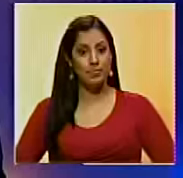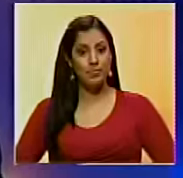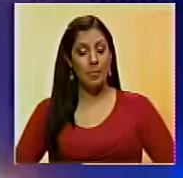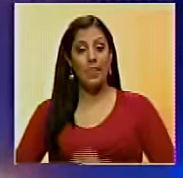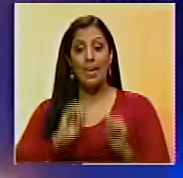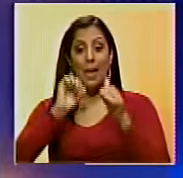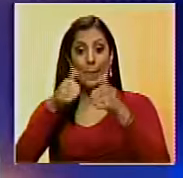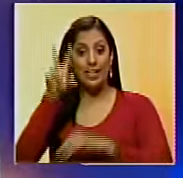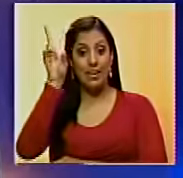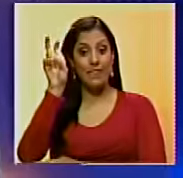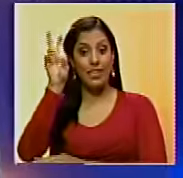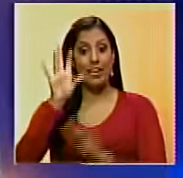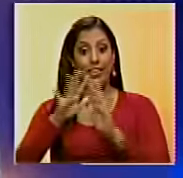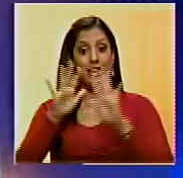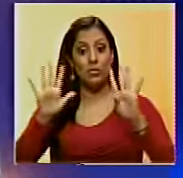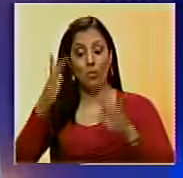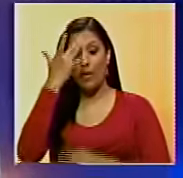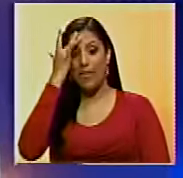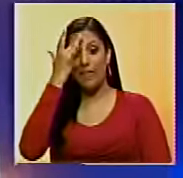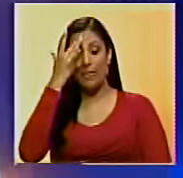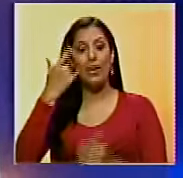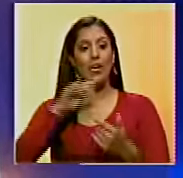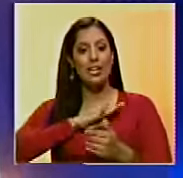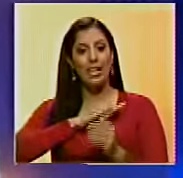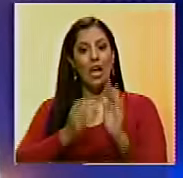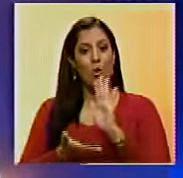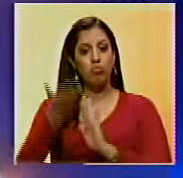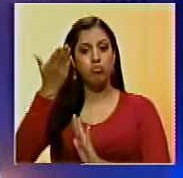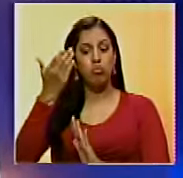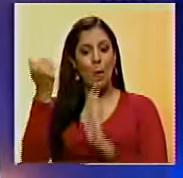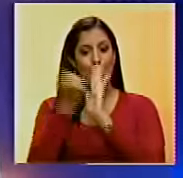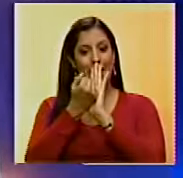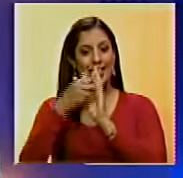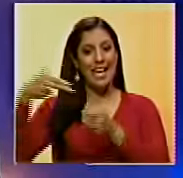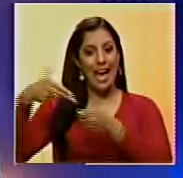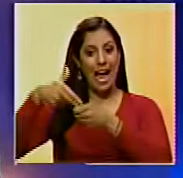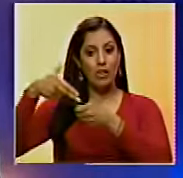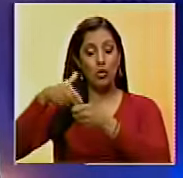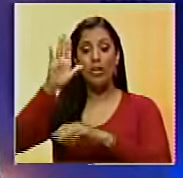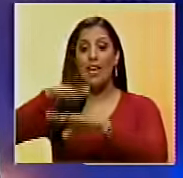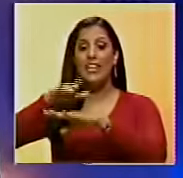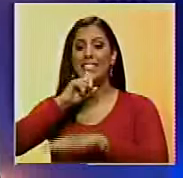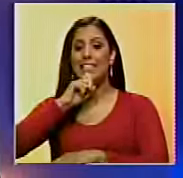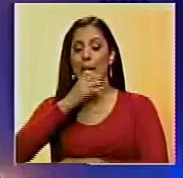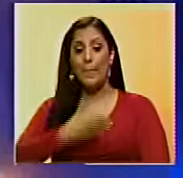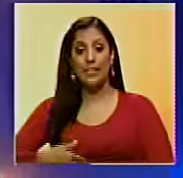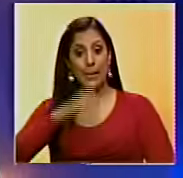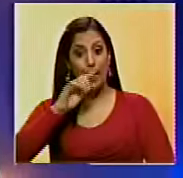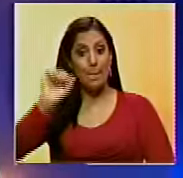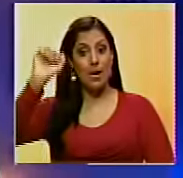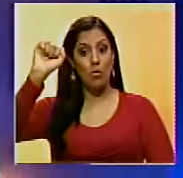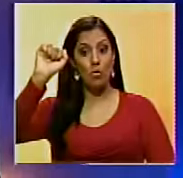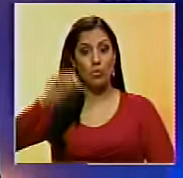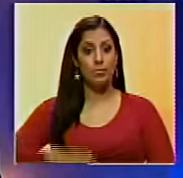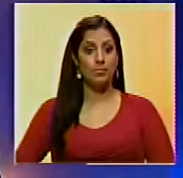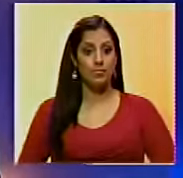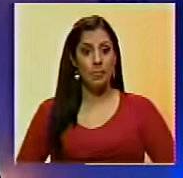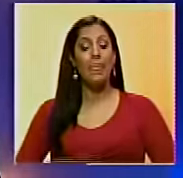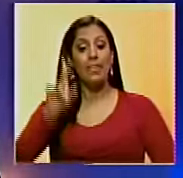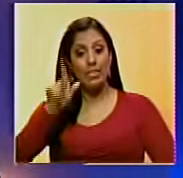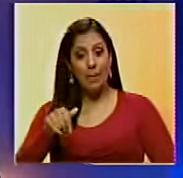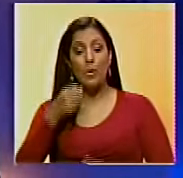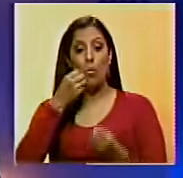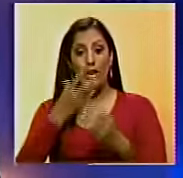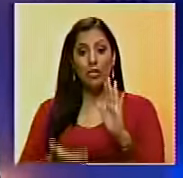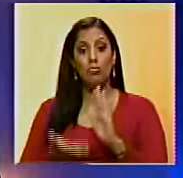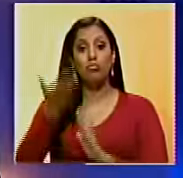A partir de este viernes 19 de febrero entra en vigencia el aumento en el precio de la gasolina anunciado por el presidente de la república, Nicolás Maduro. También